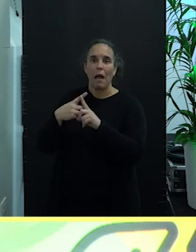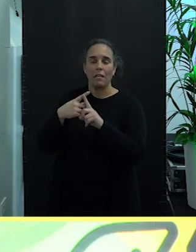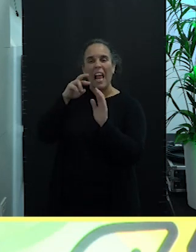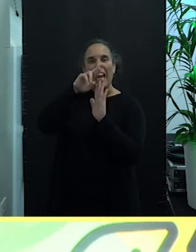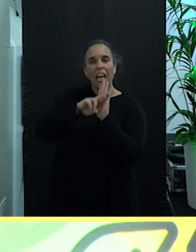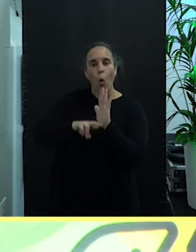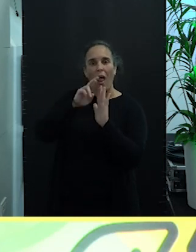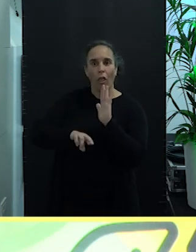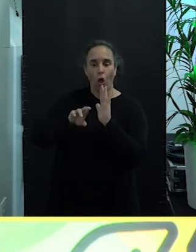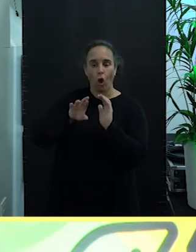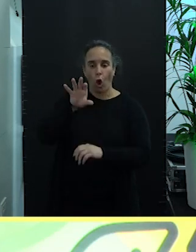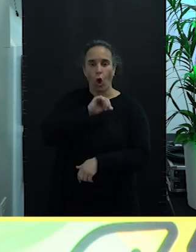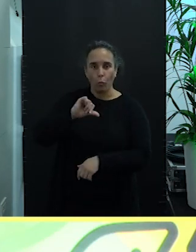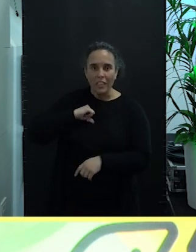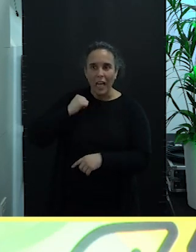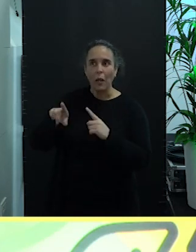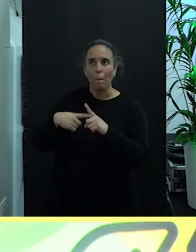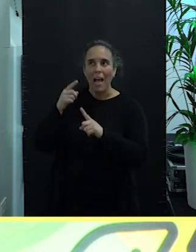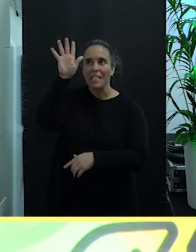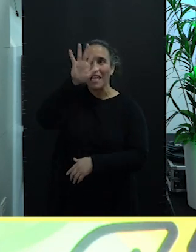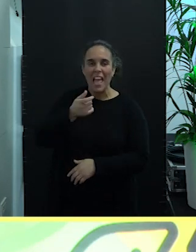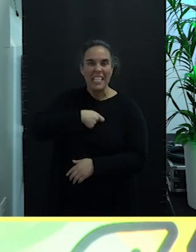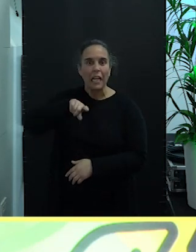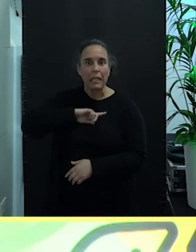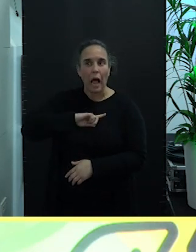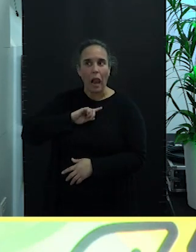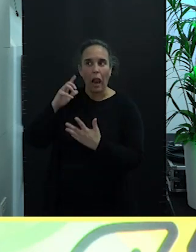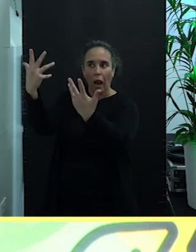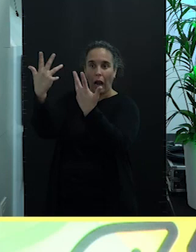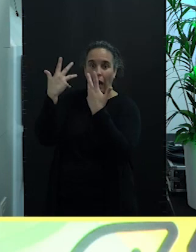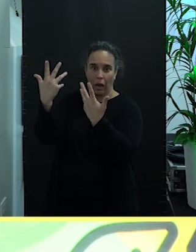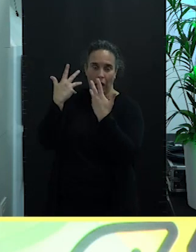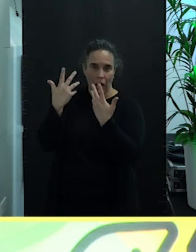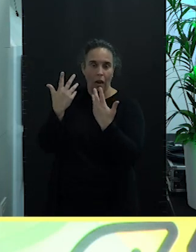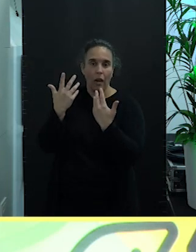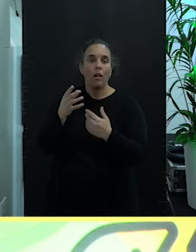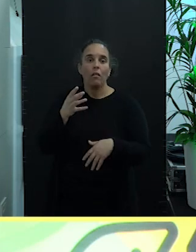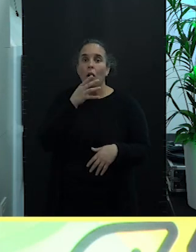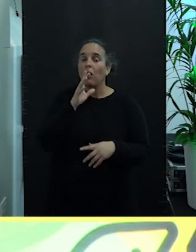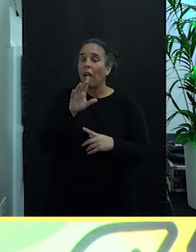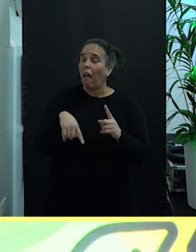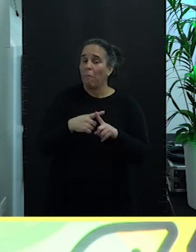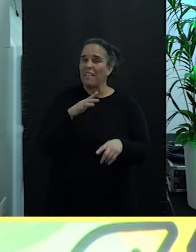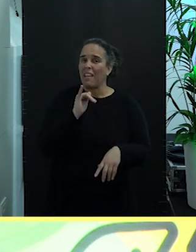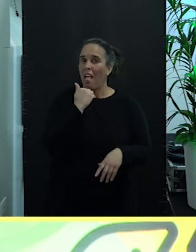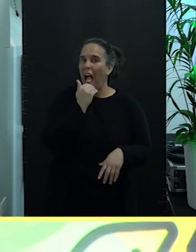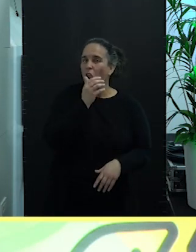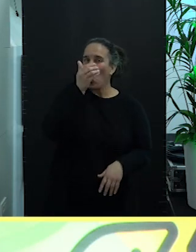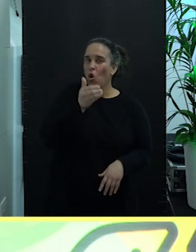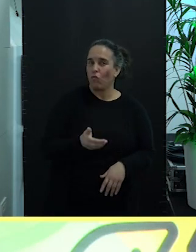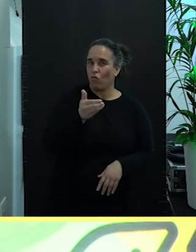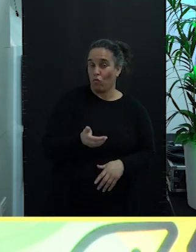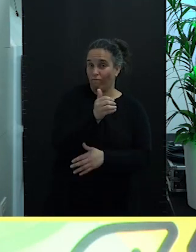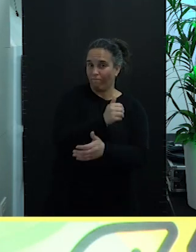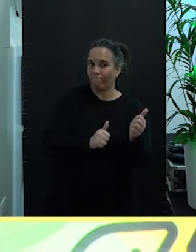y estatal, destacando la relevancia de un factor fundamental que también debemos de tener en cuenta, que es el